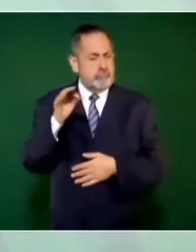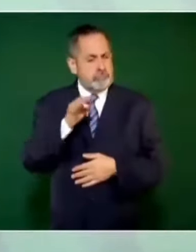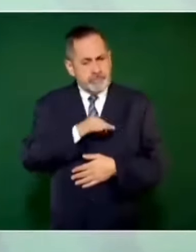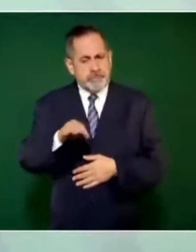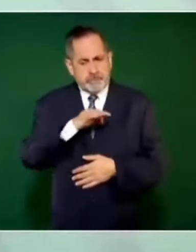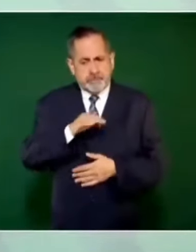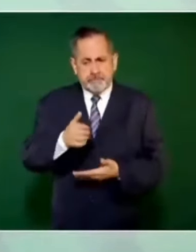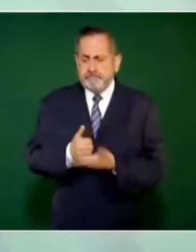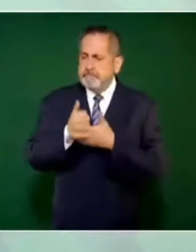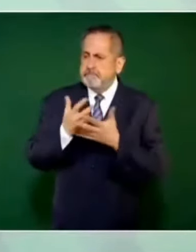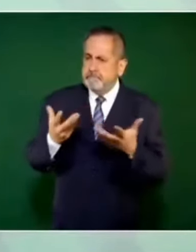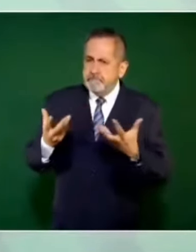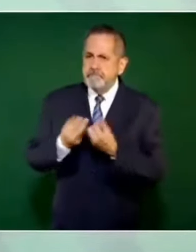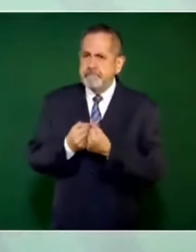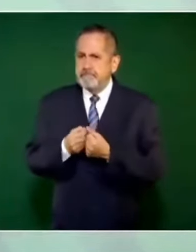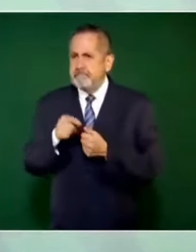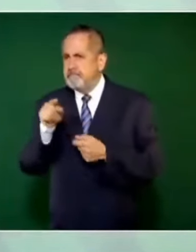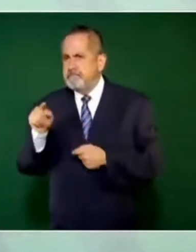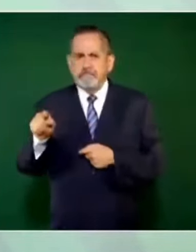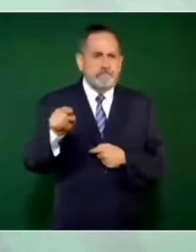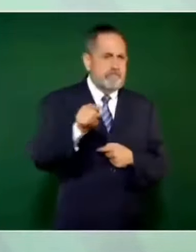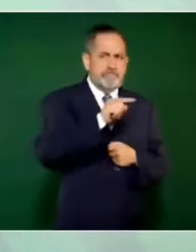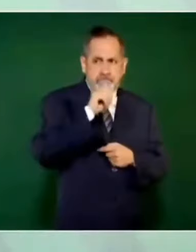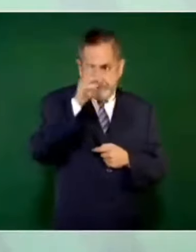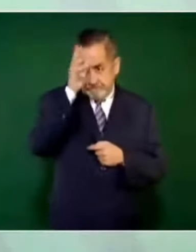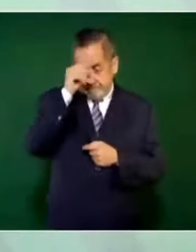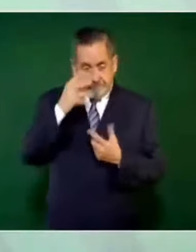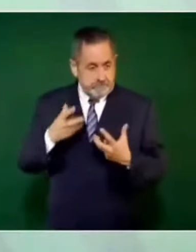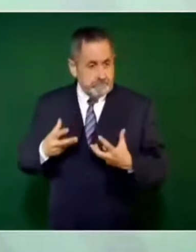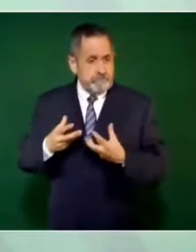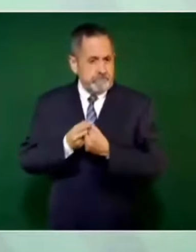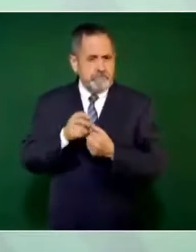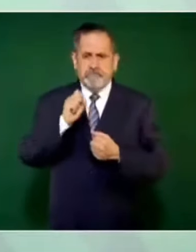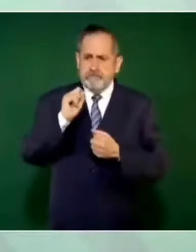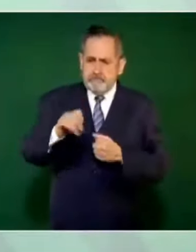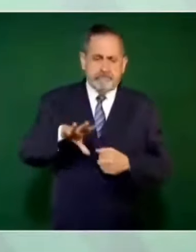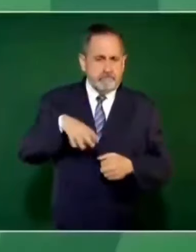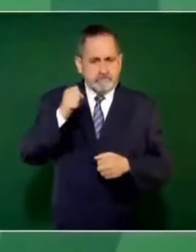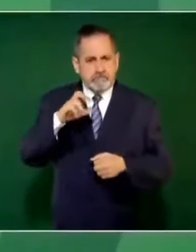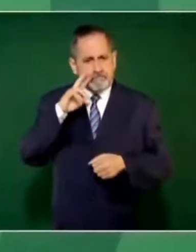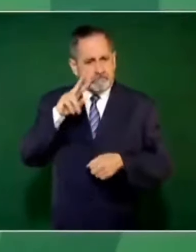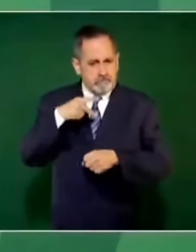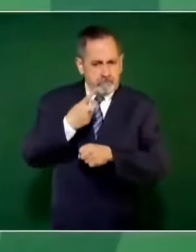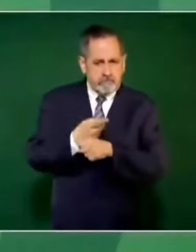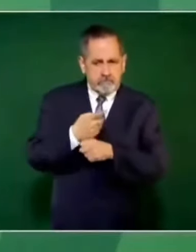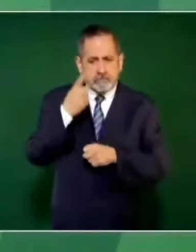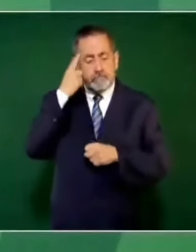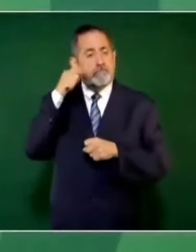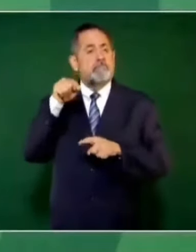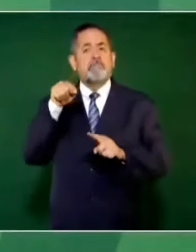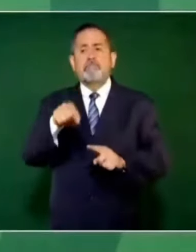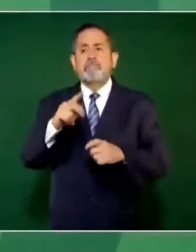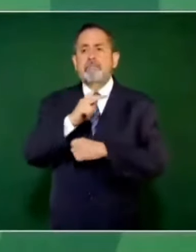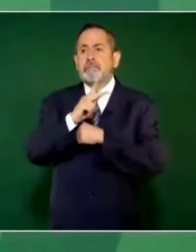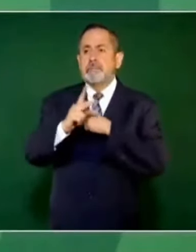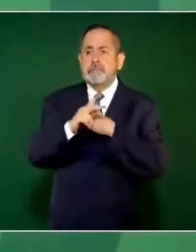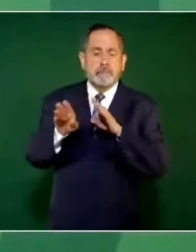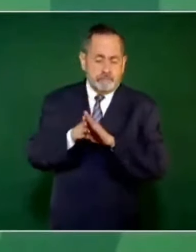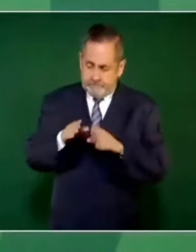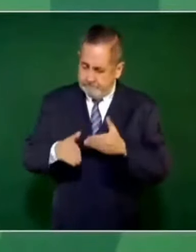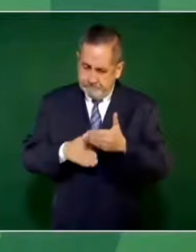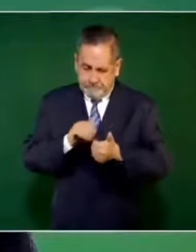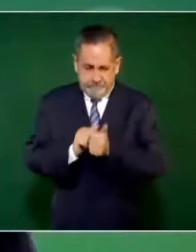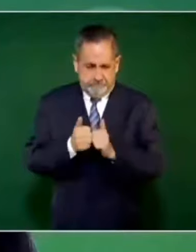es la suma de voluntades, de esfuerzos para que el país siga adelante.